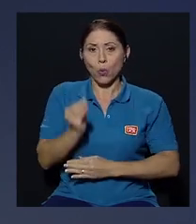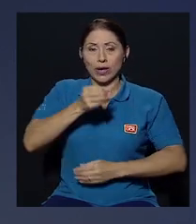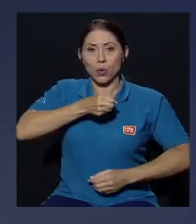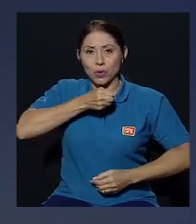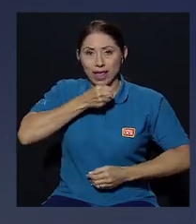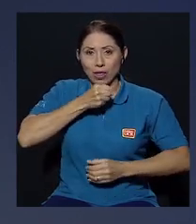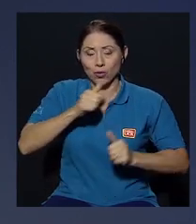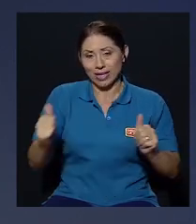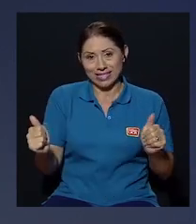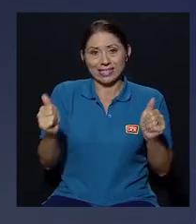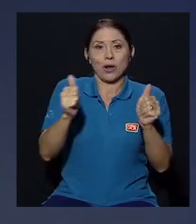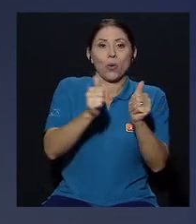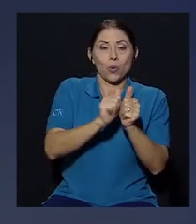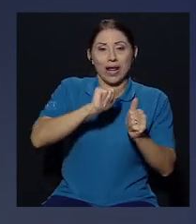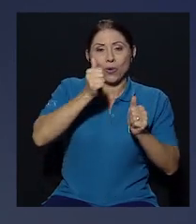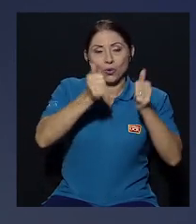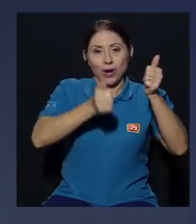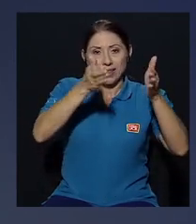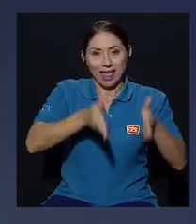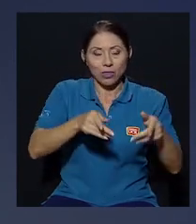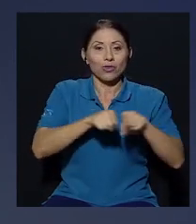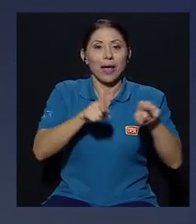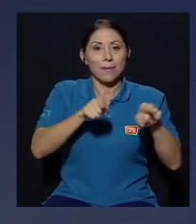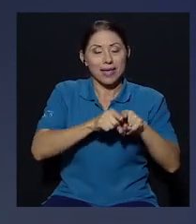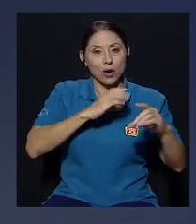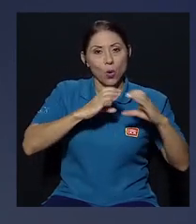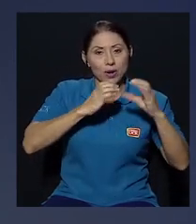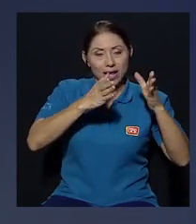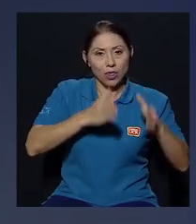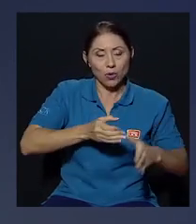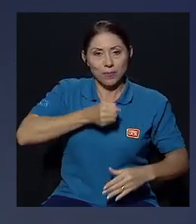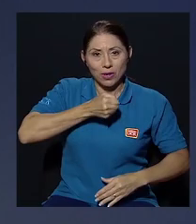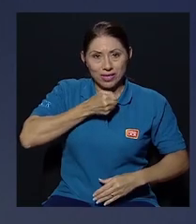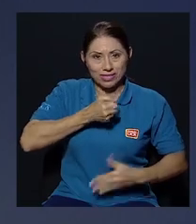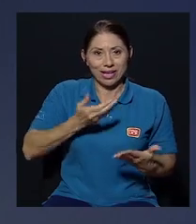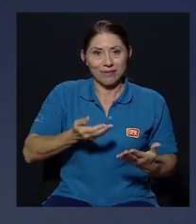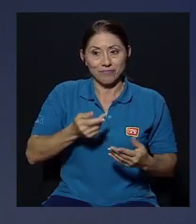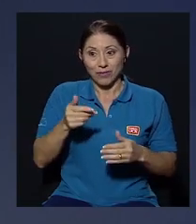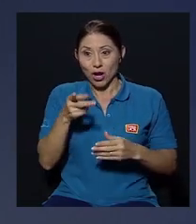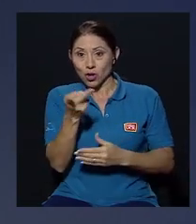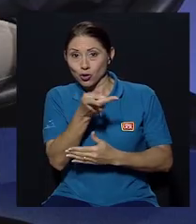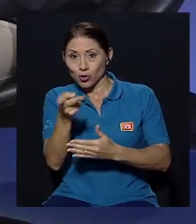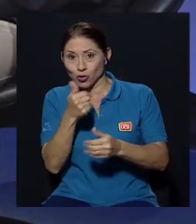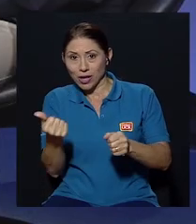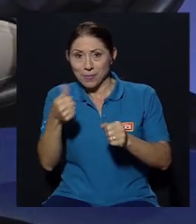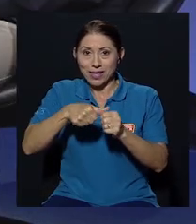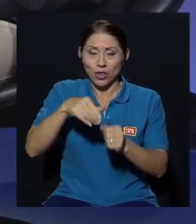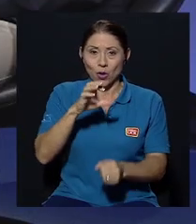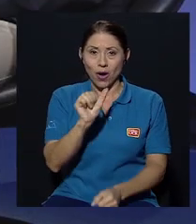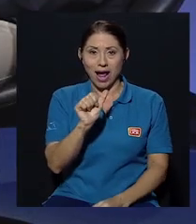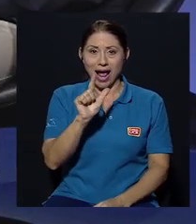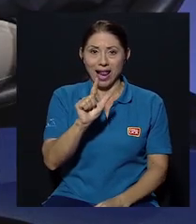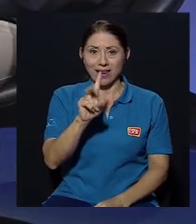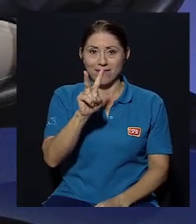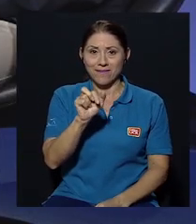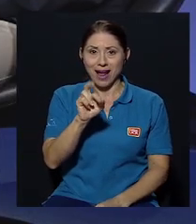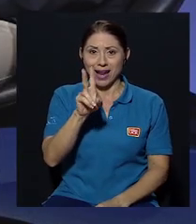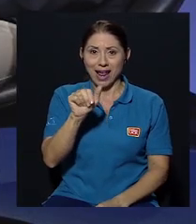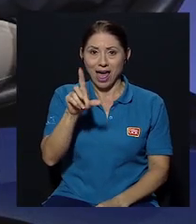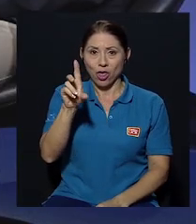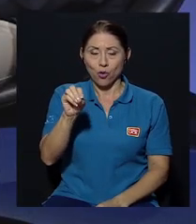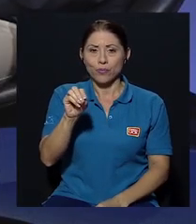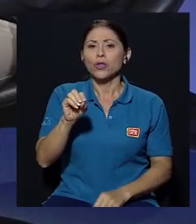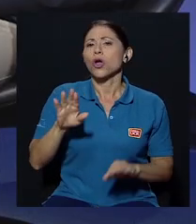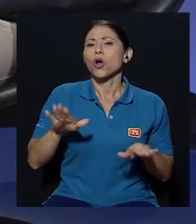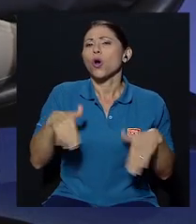que se une a otro candidato también comunicador y periodista duelo de alvarados ¿cómo logramos acuerdos nacionales si usted